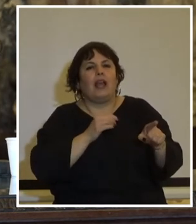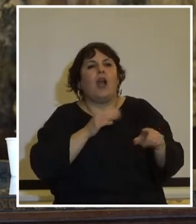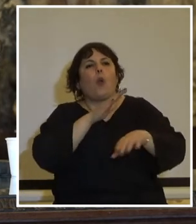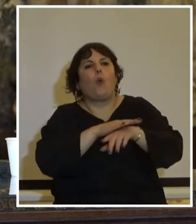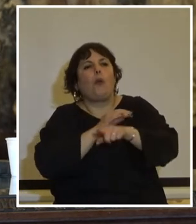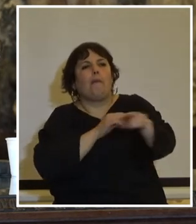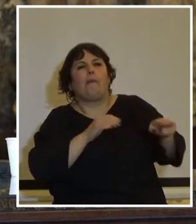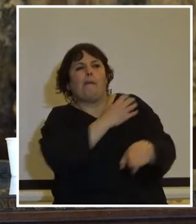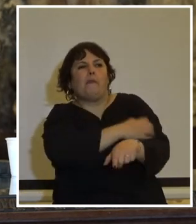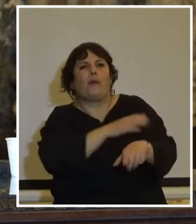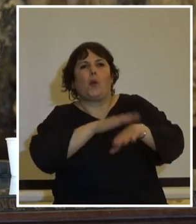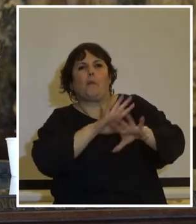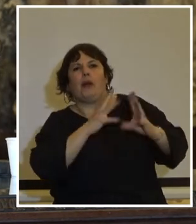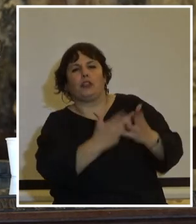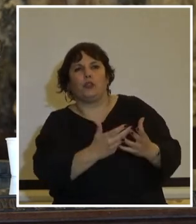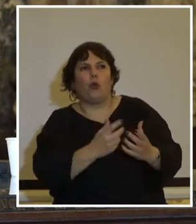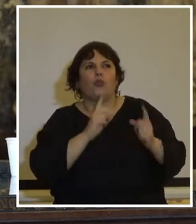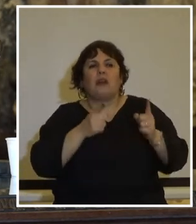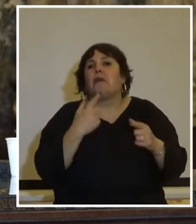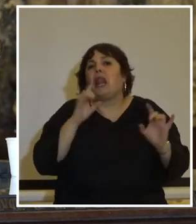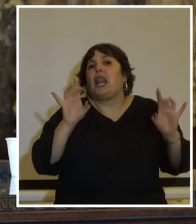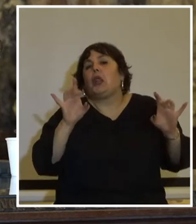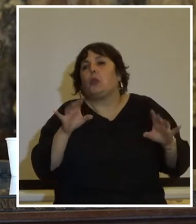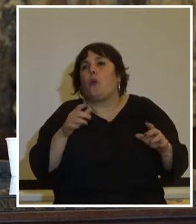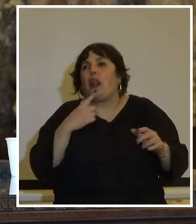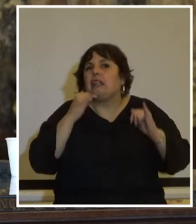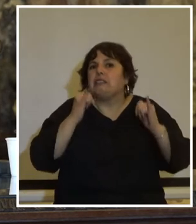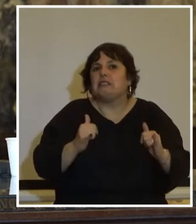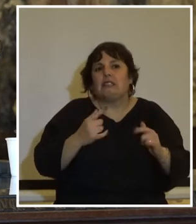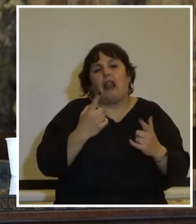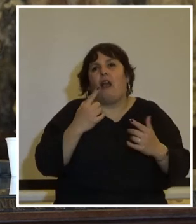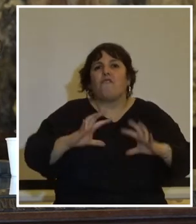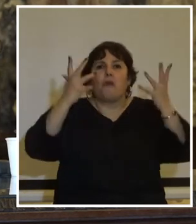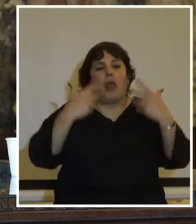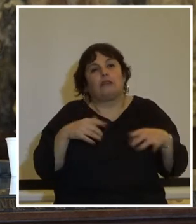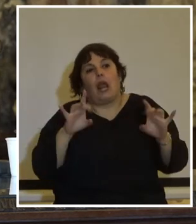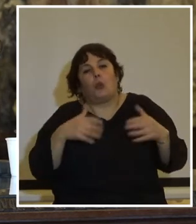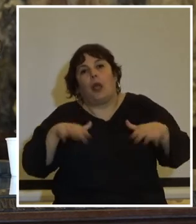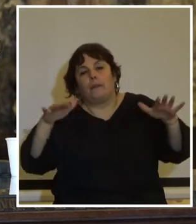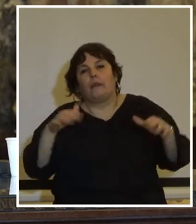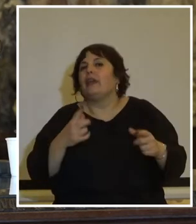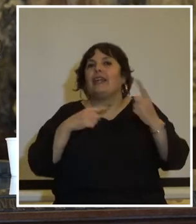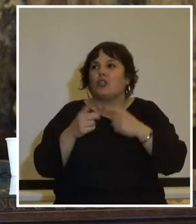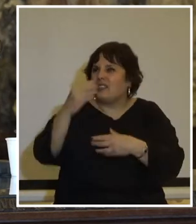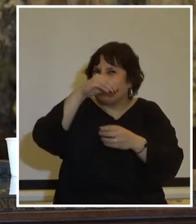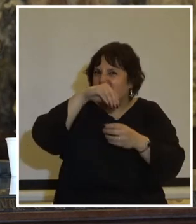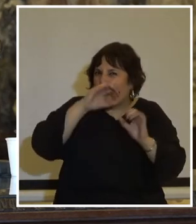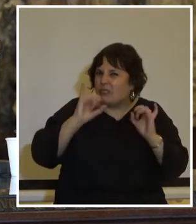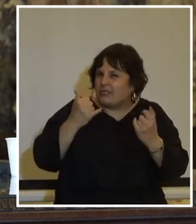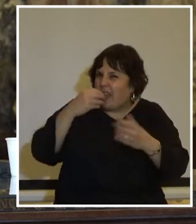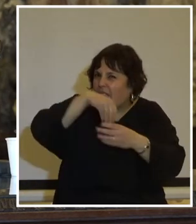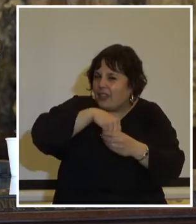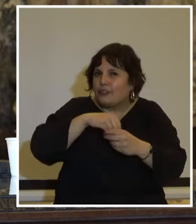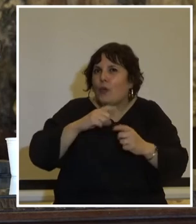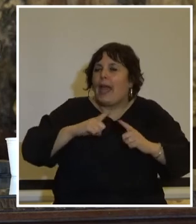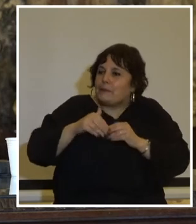criminalización de la pobreza y una naturalización creciente de la violencia intrínsecamente también una llama